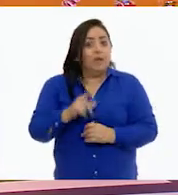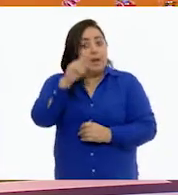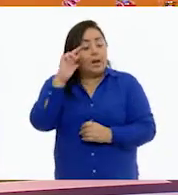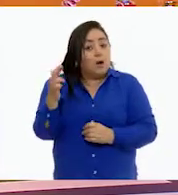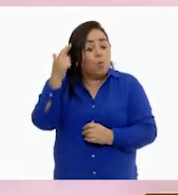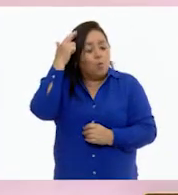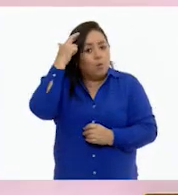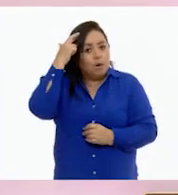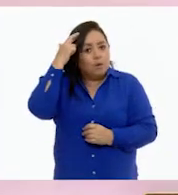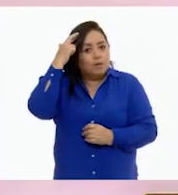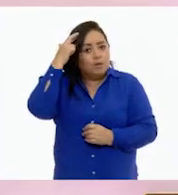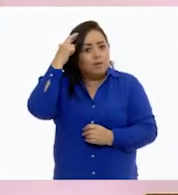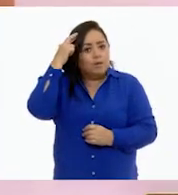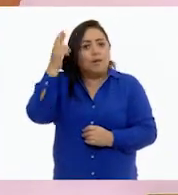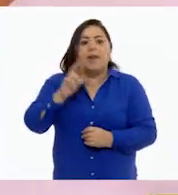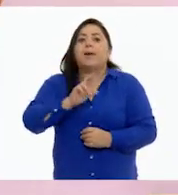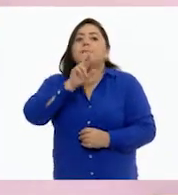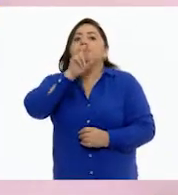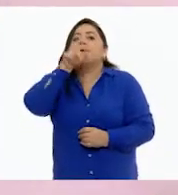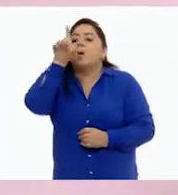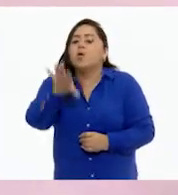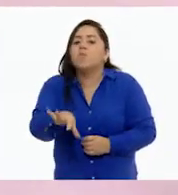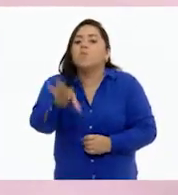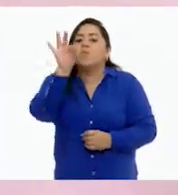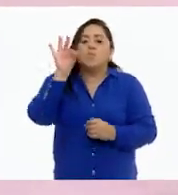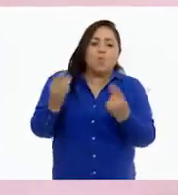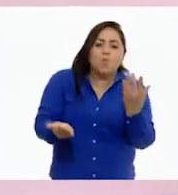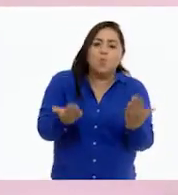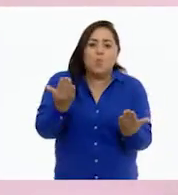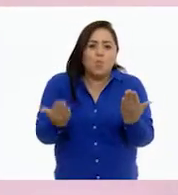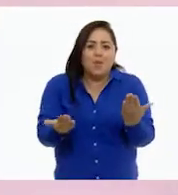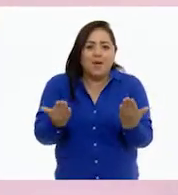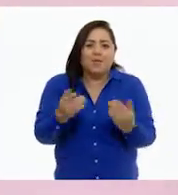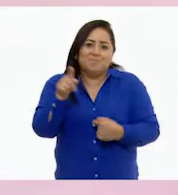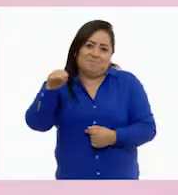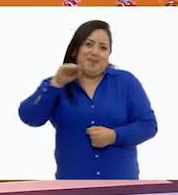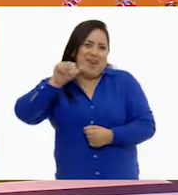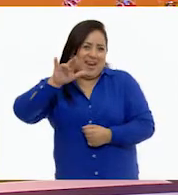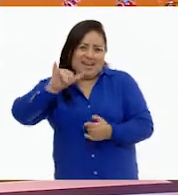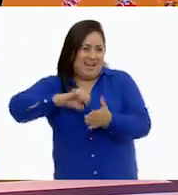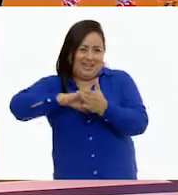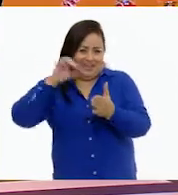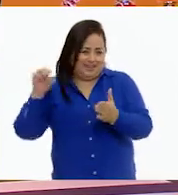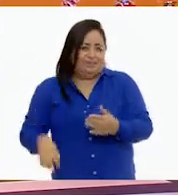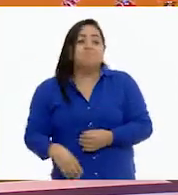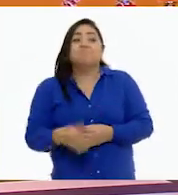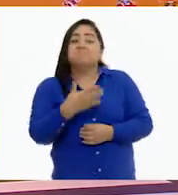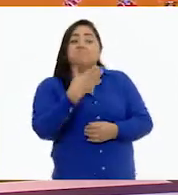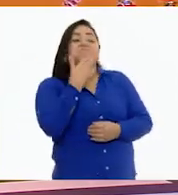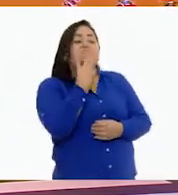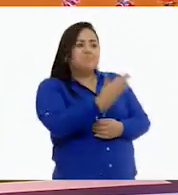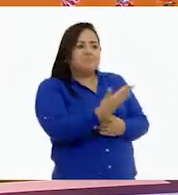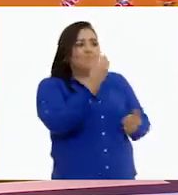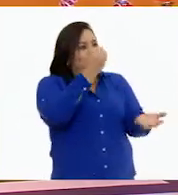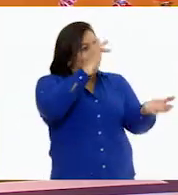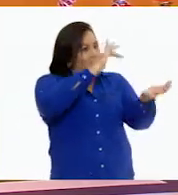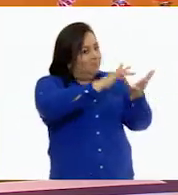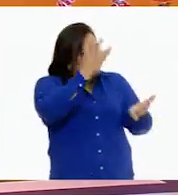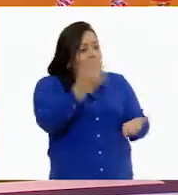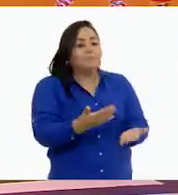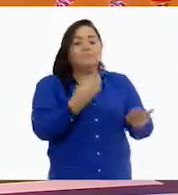Recuerda que es la mejor elección en el caso de María. Muy bien, Pepe, muchas gracias.